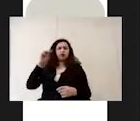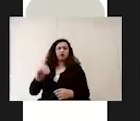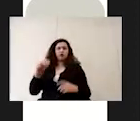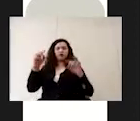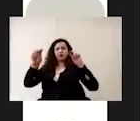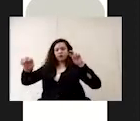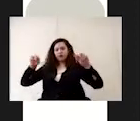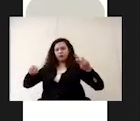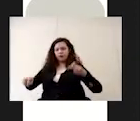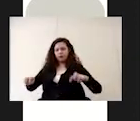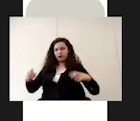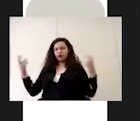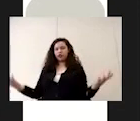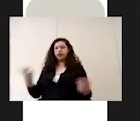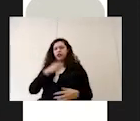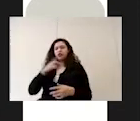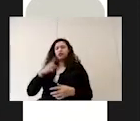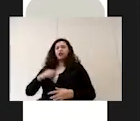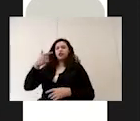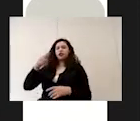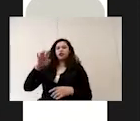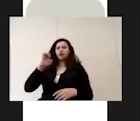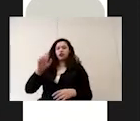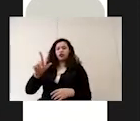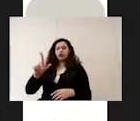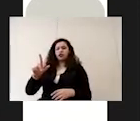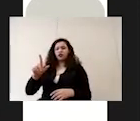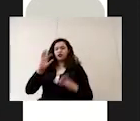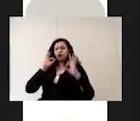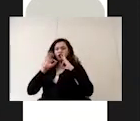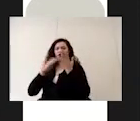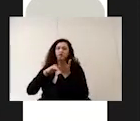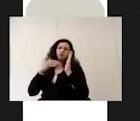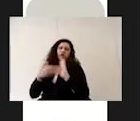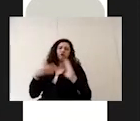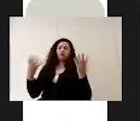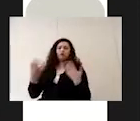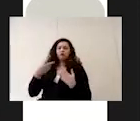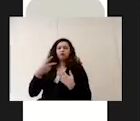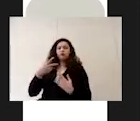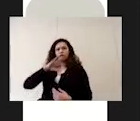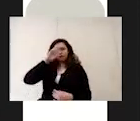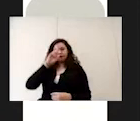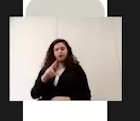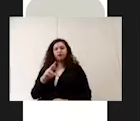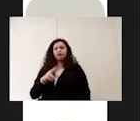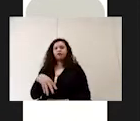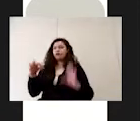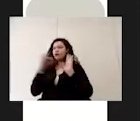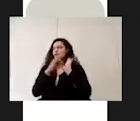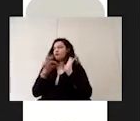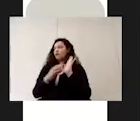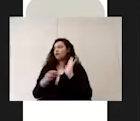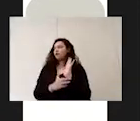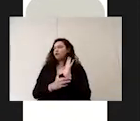se deben colocar dispensadores de gel de manera estratégica respetando los los puntos más